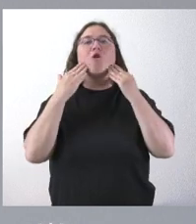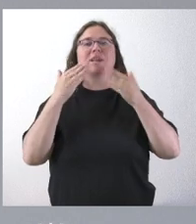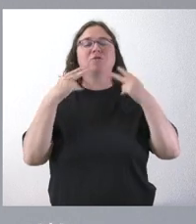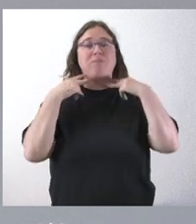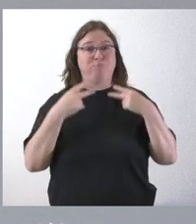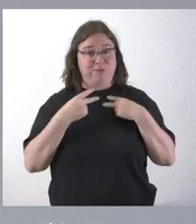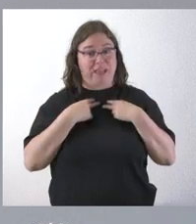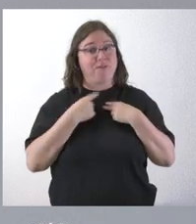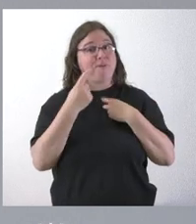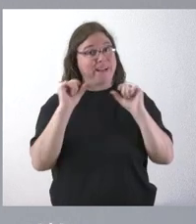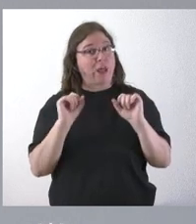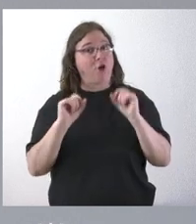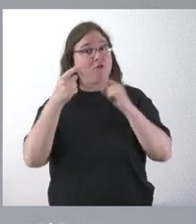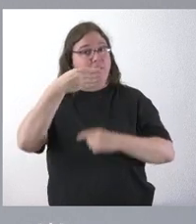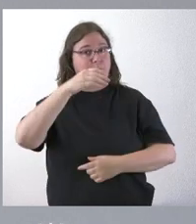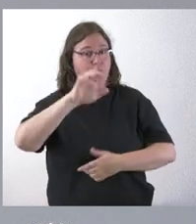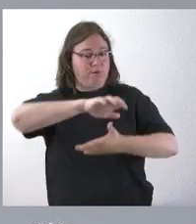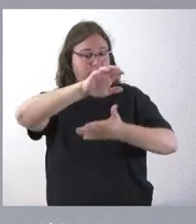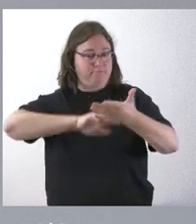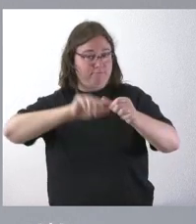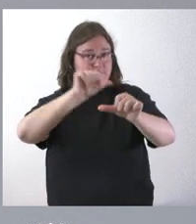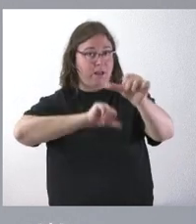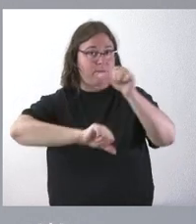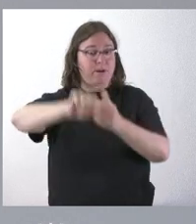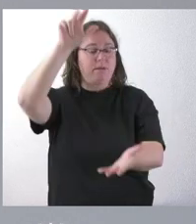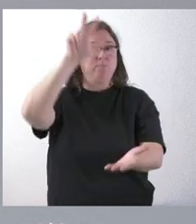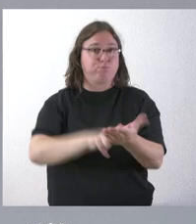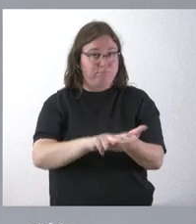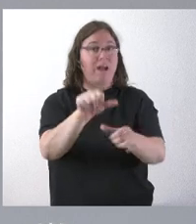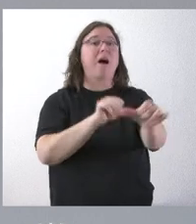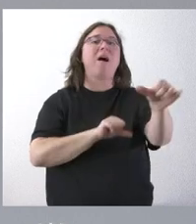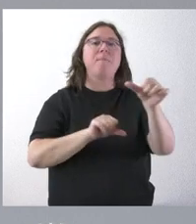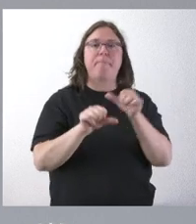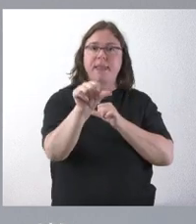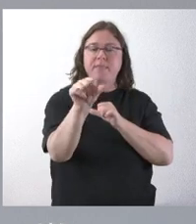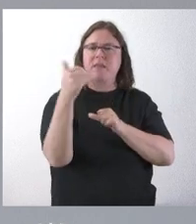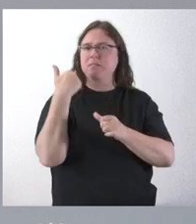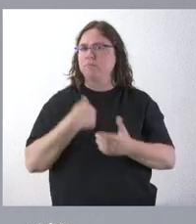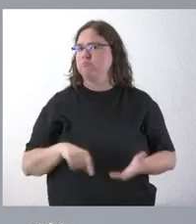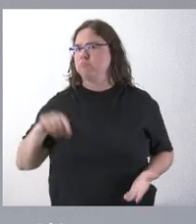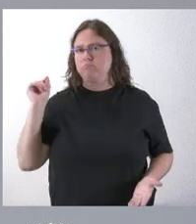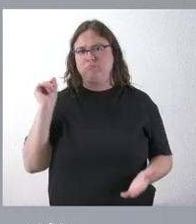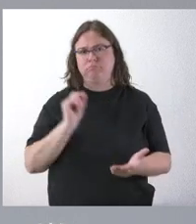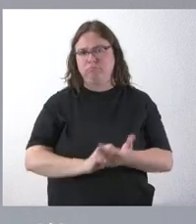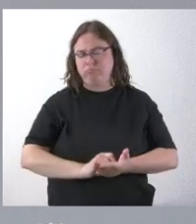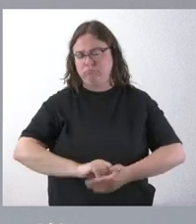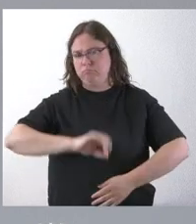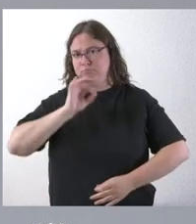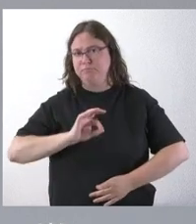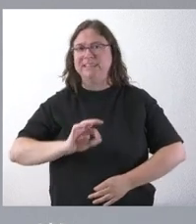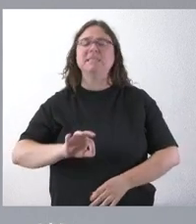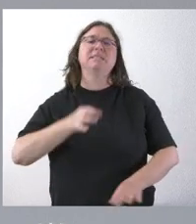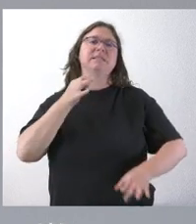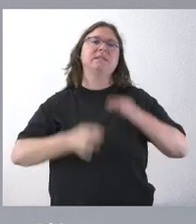en el Boletín Oficial del Estado. A partir de ahí, de manera inmediata y contundente, los servicios